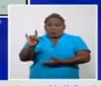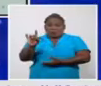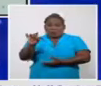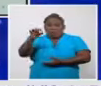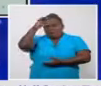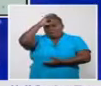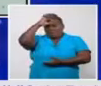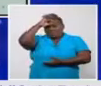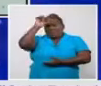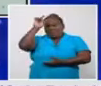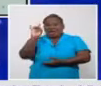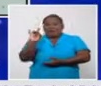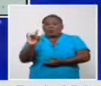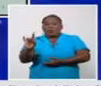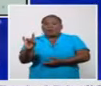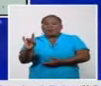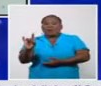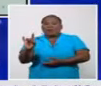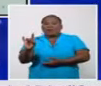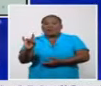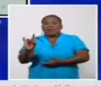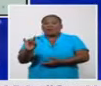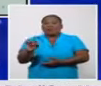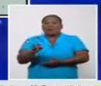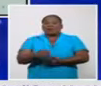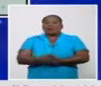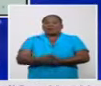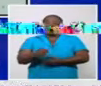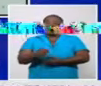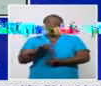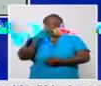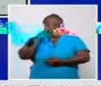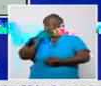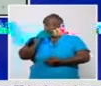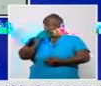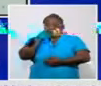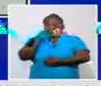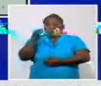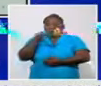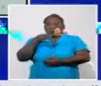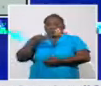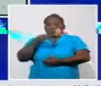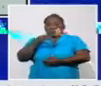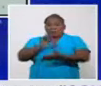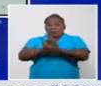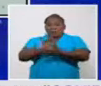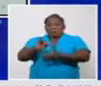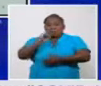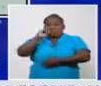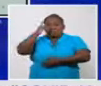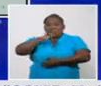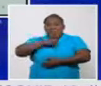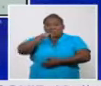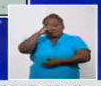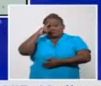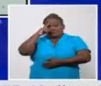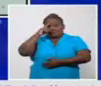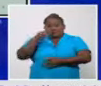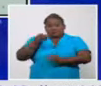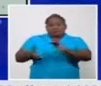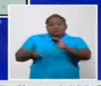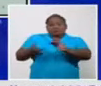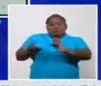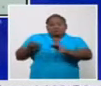Fíjense que este municipio de Minas de Matahambre ha ido teniendo un número elevado a pesar de ser un